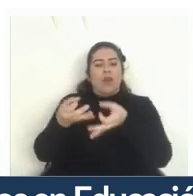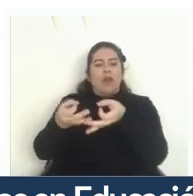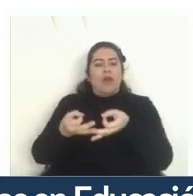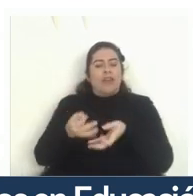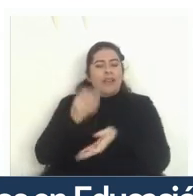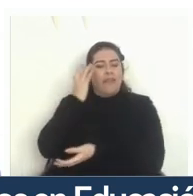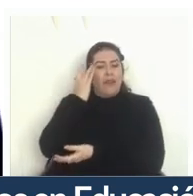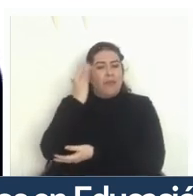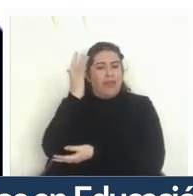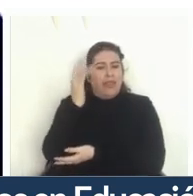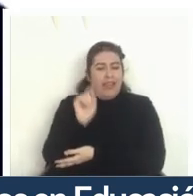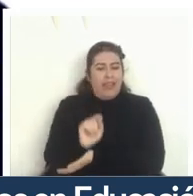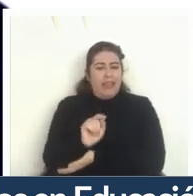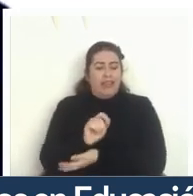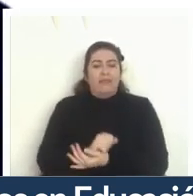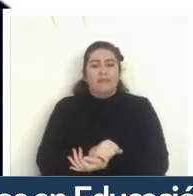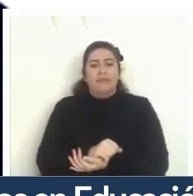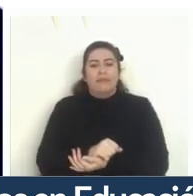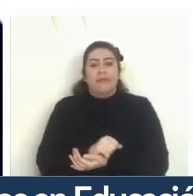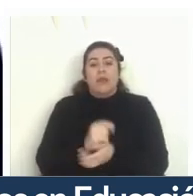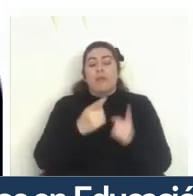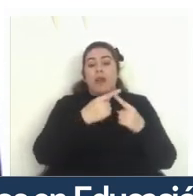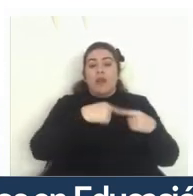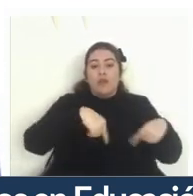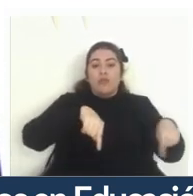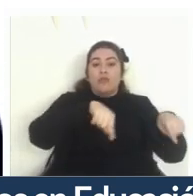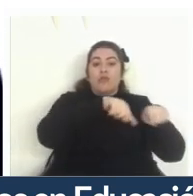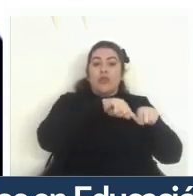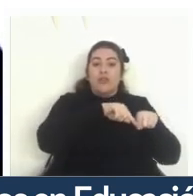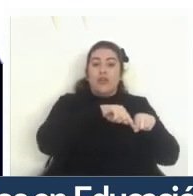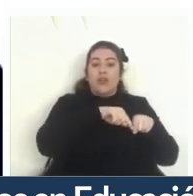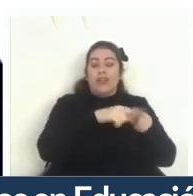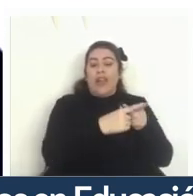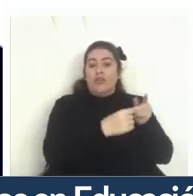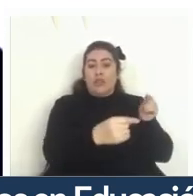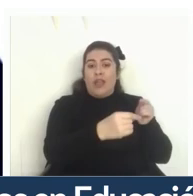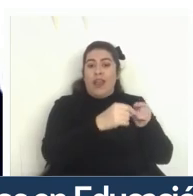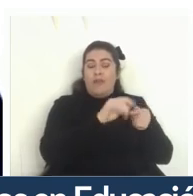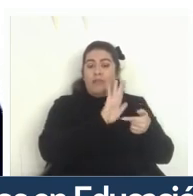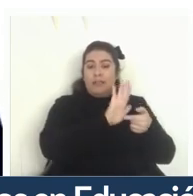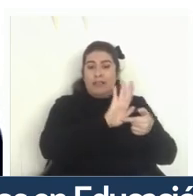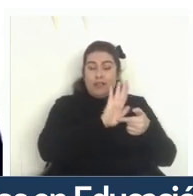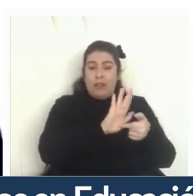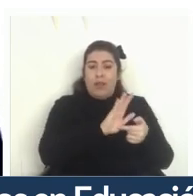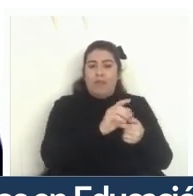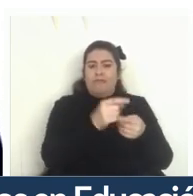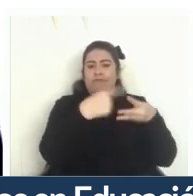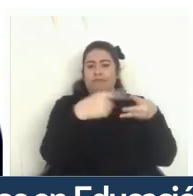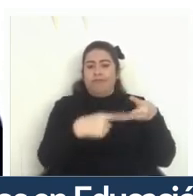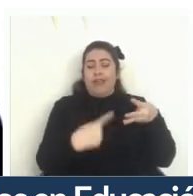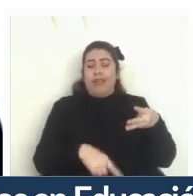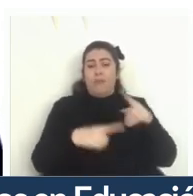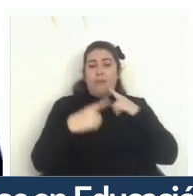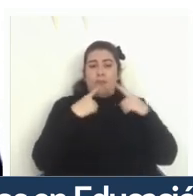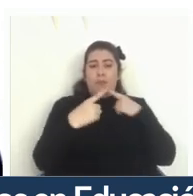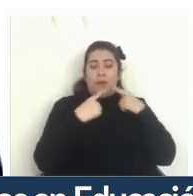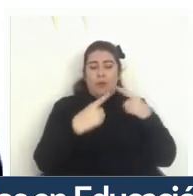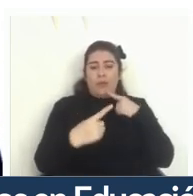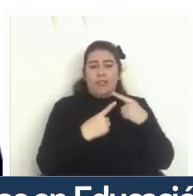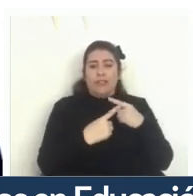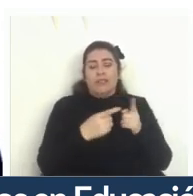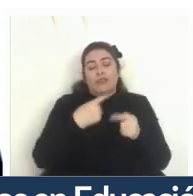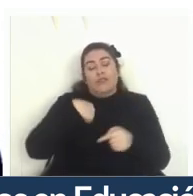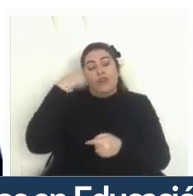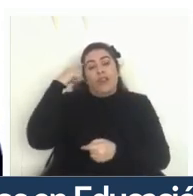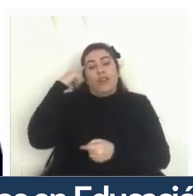y de nuestro para nuestros panelistas nacionales varias preguntas respecto de bueno si creemos que